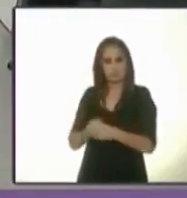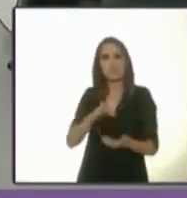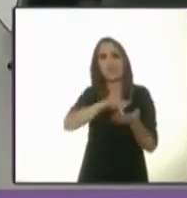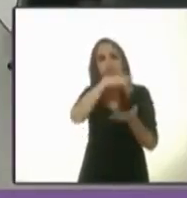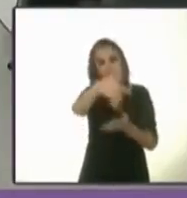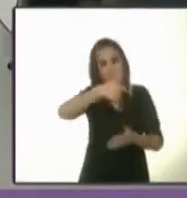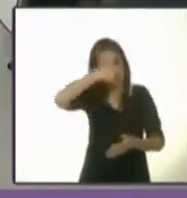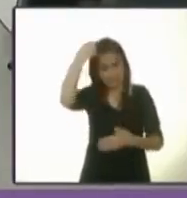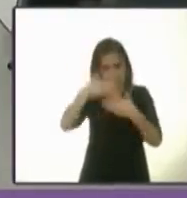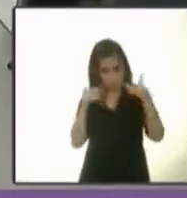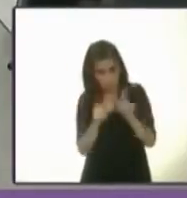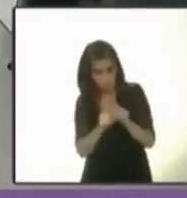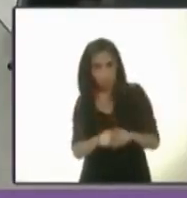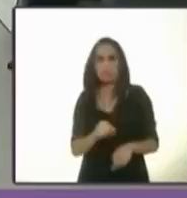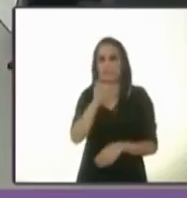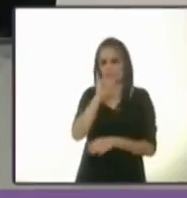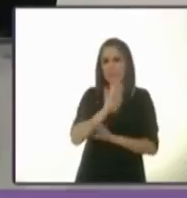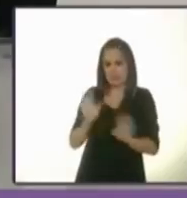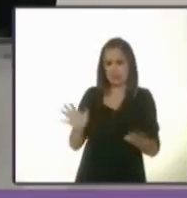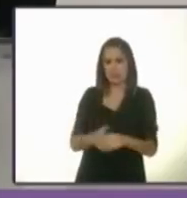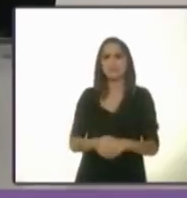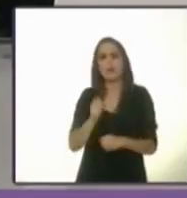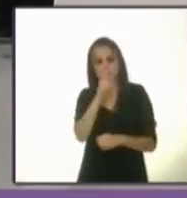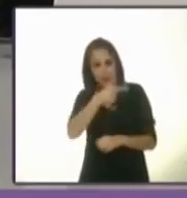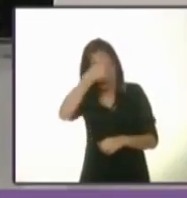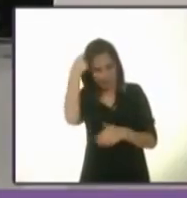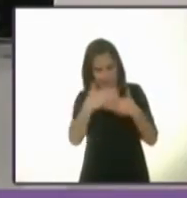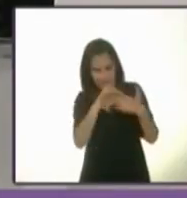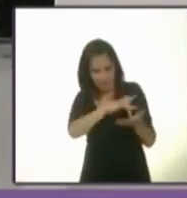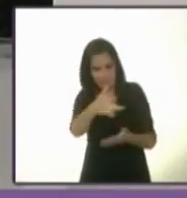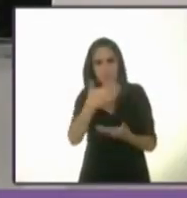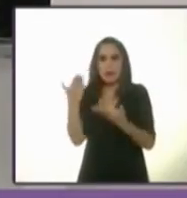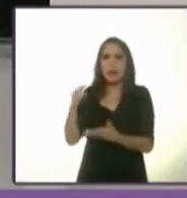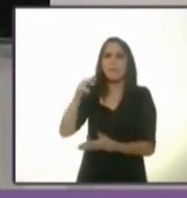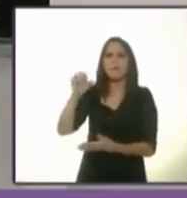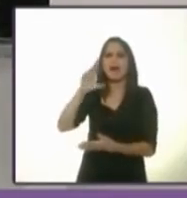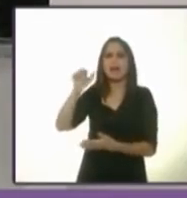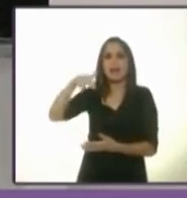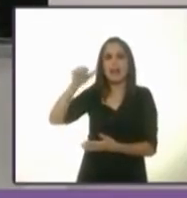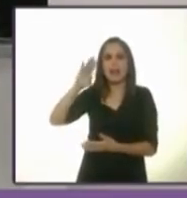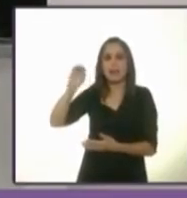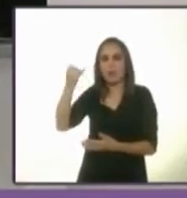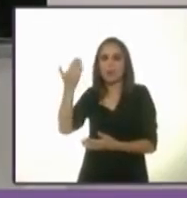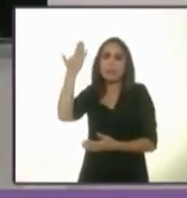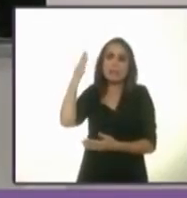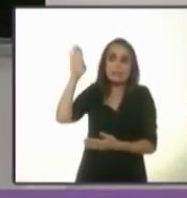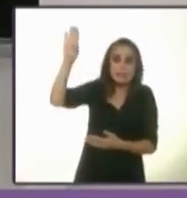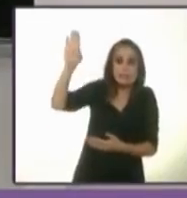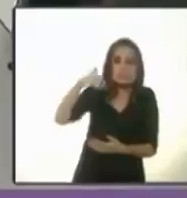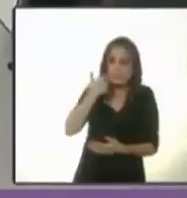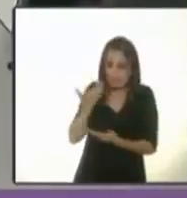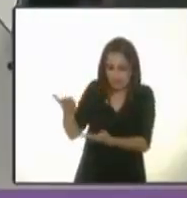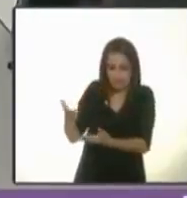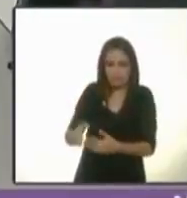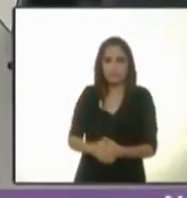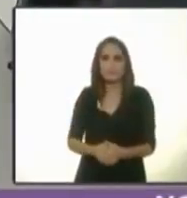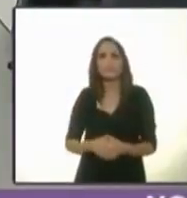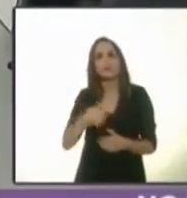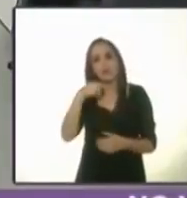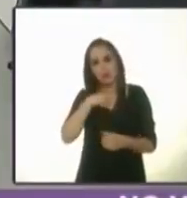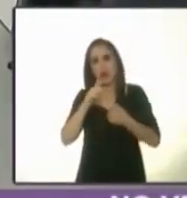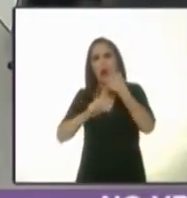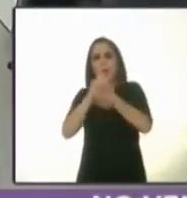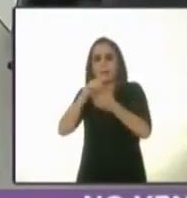¿Concluyó? Sí. Sí, gracias, candidato. Mariana Boy, hace rato pidió la palabra. Sí, adelante. Gracias. Para hablar de los problemas